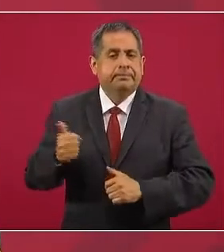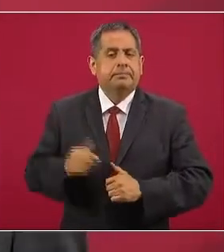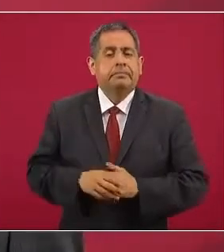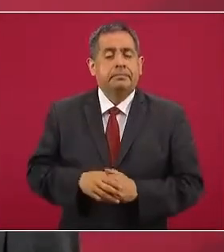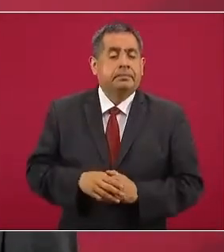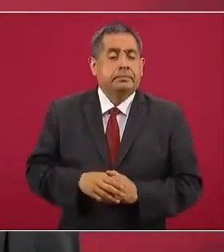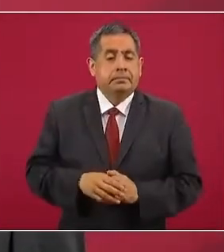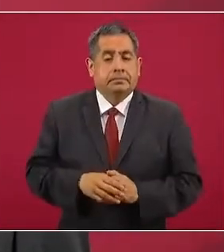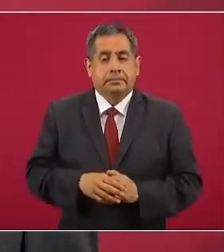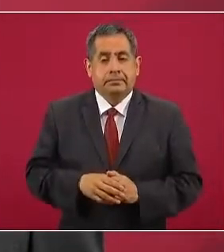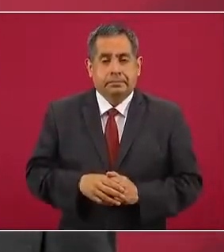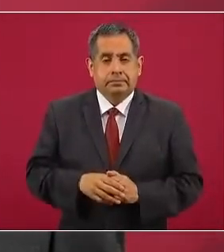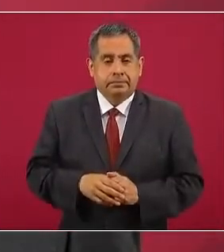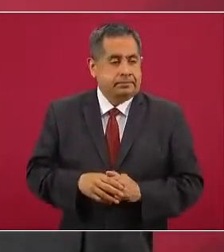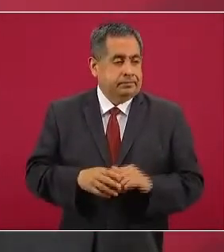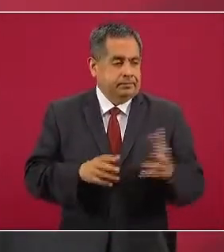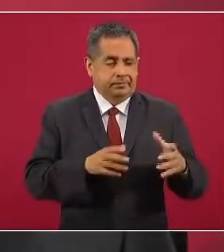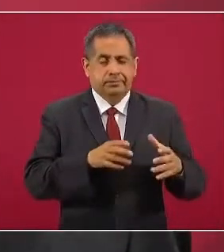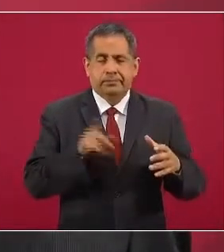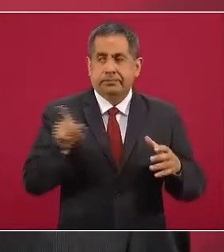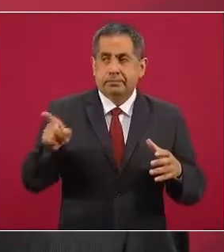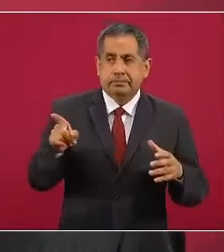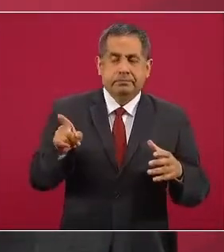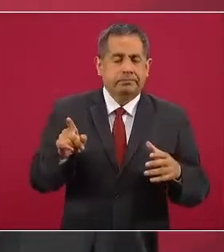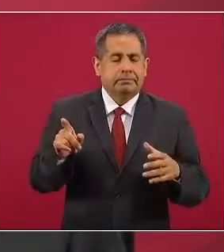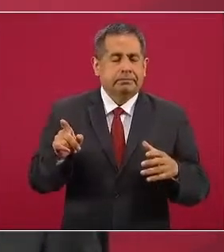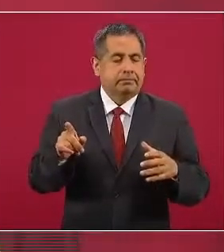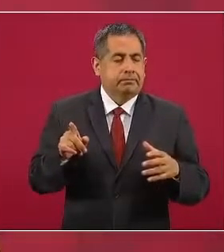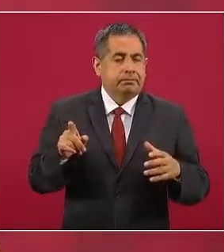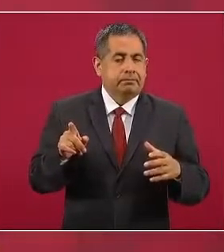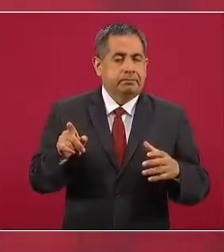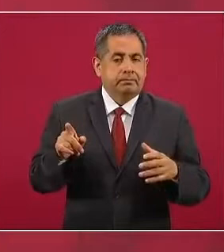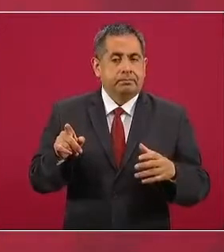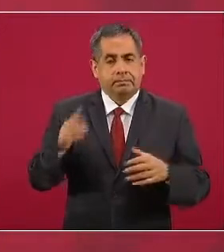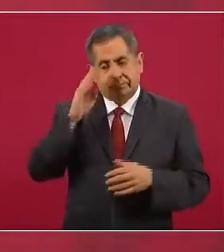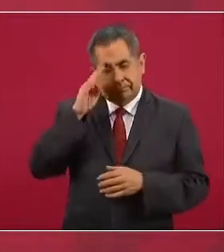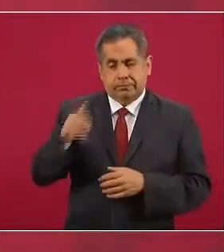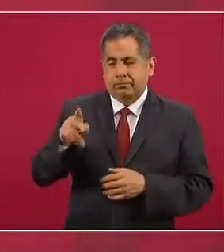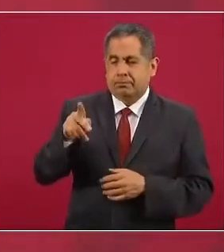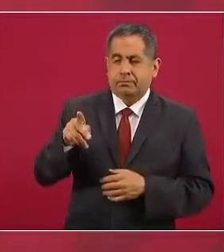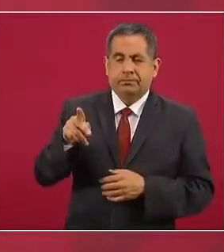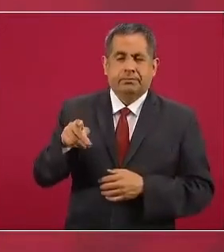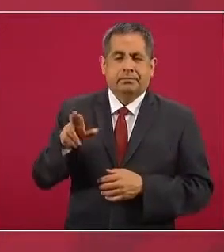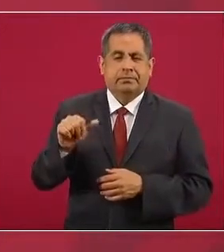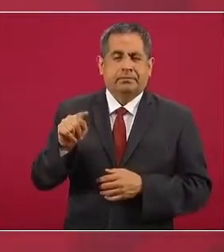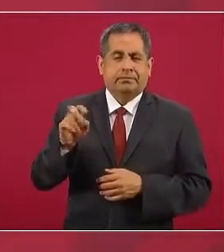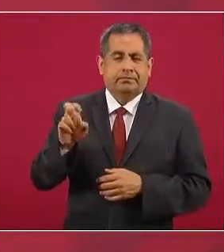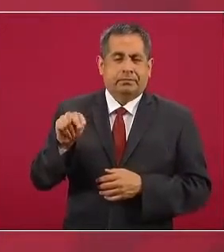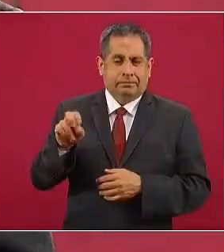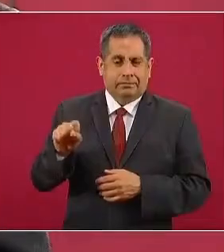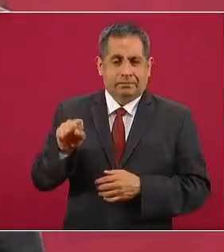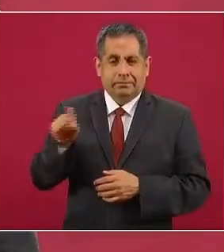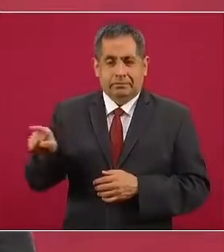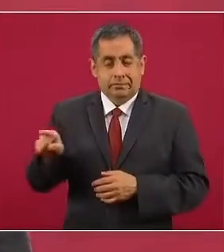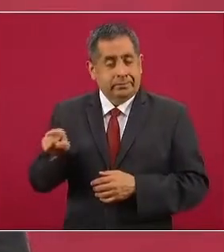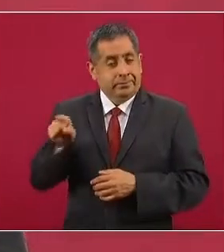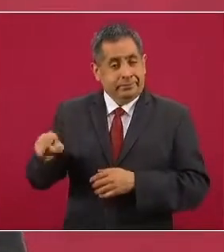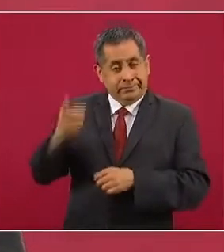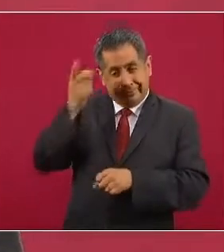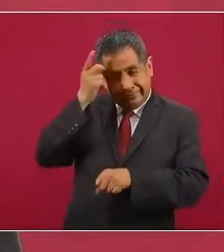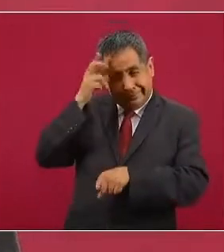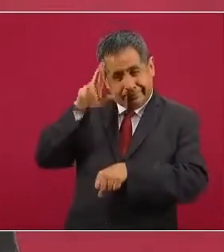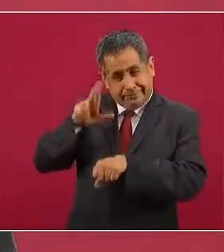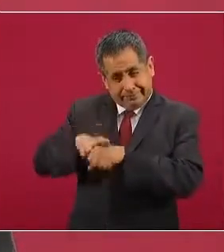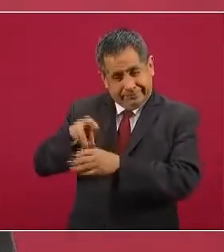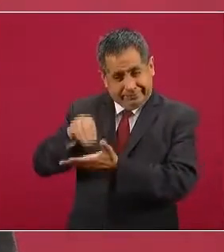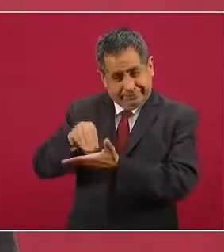neoliberales, el señor Carstens, siendo director del